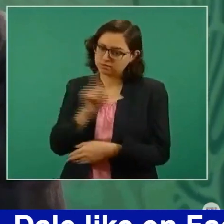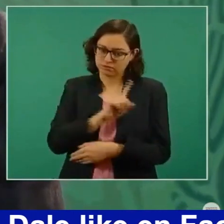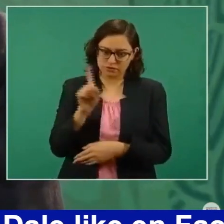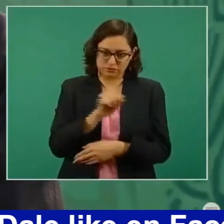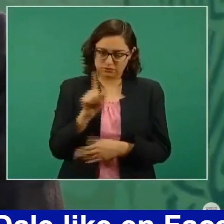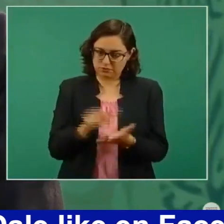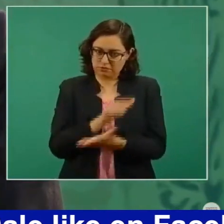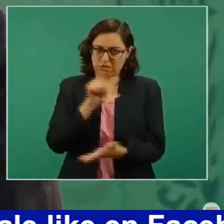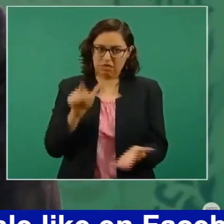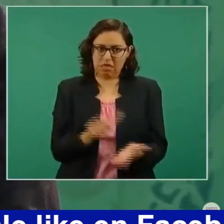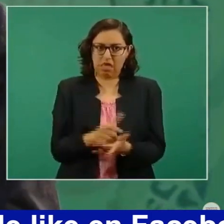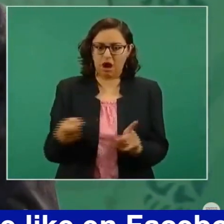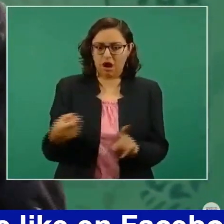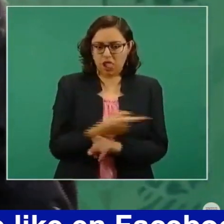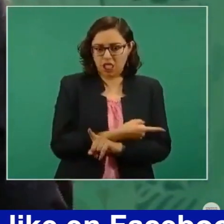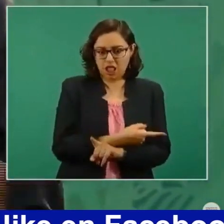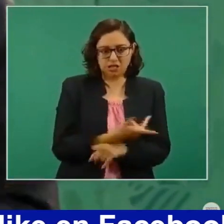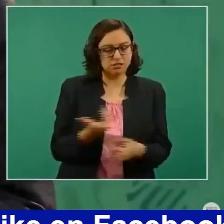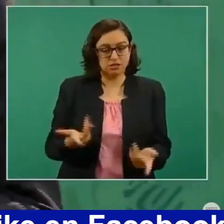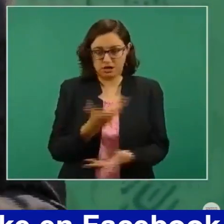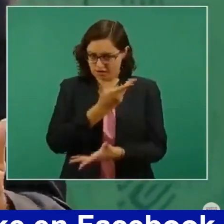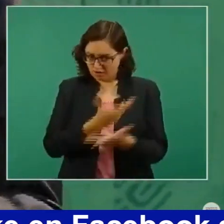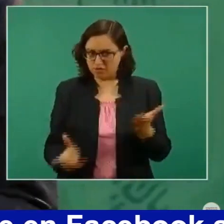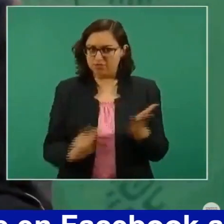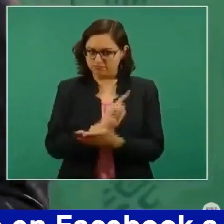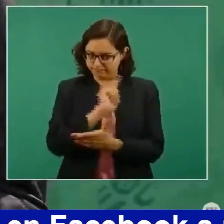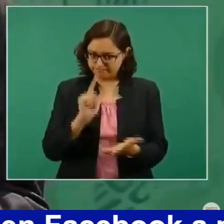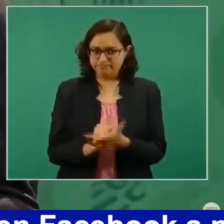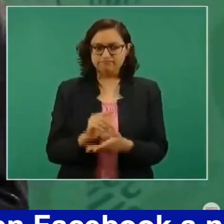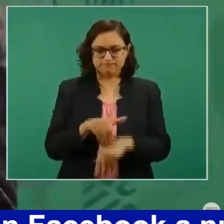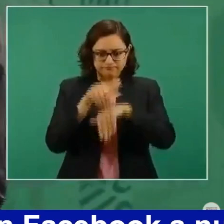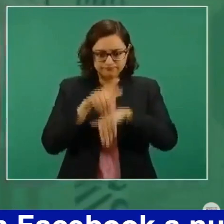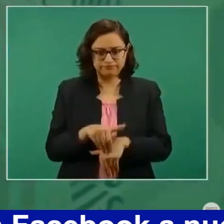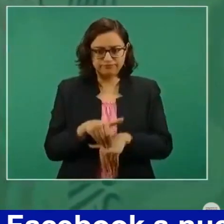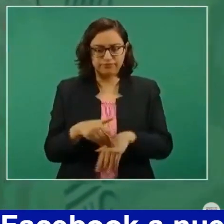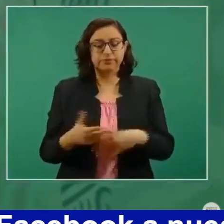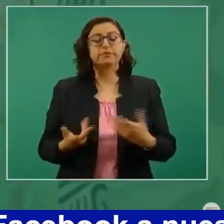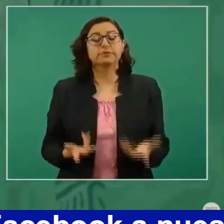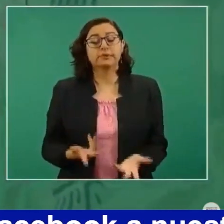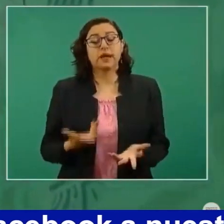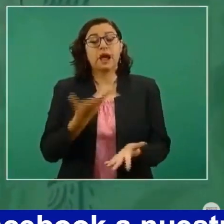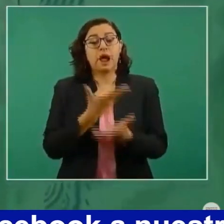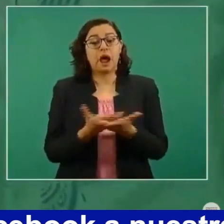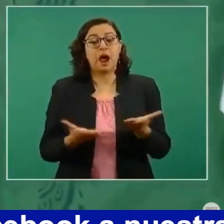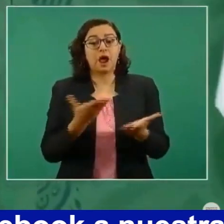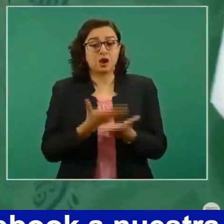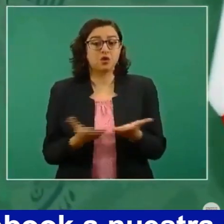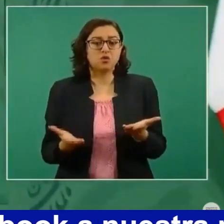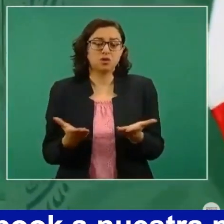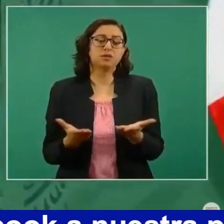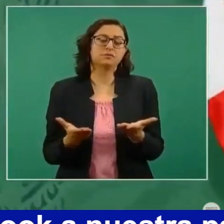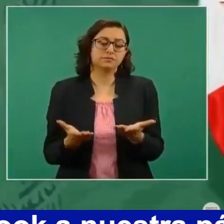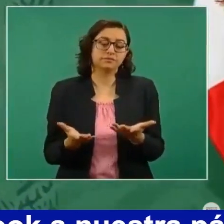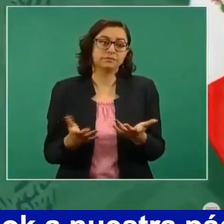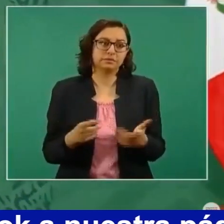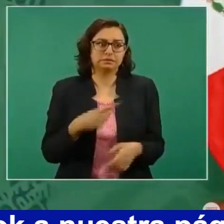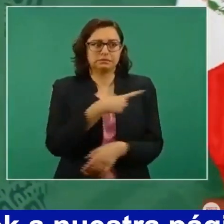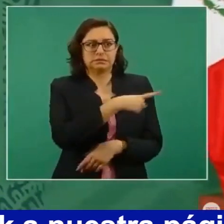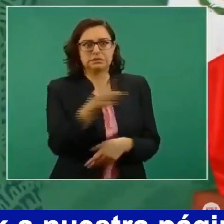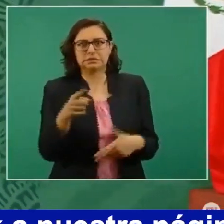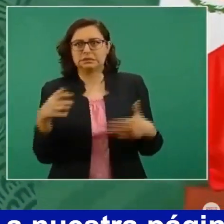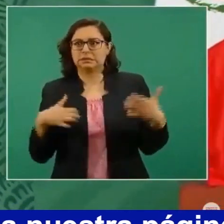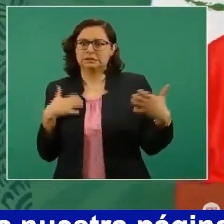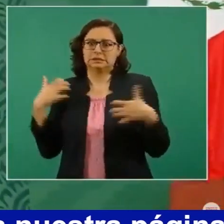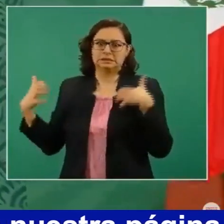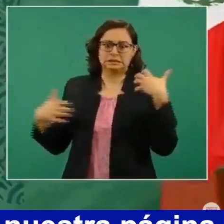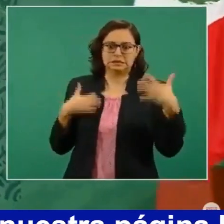Chueco. Entonces, esto es lo que ahora está desconcertando